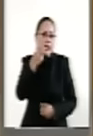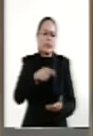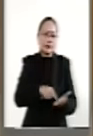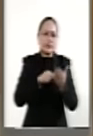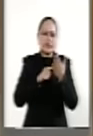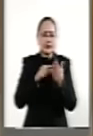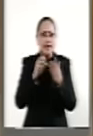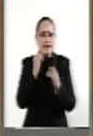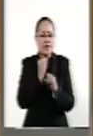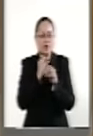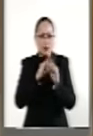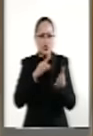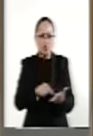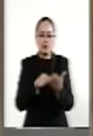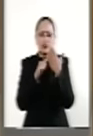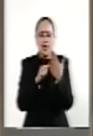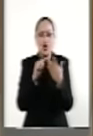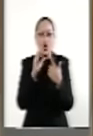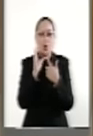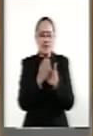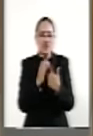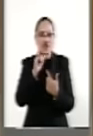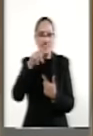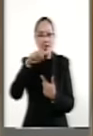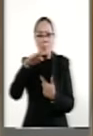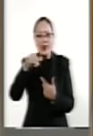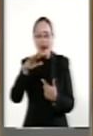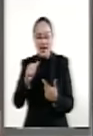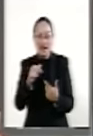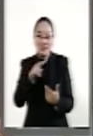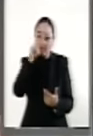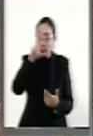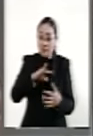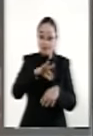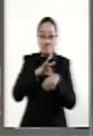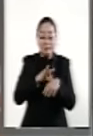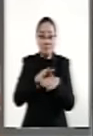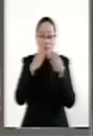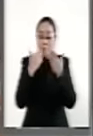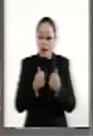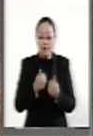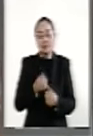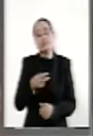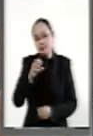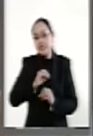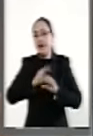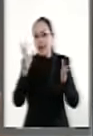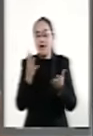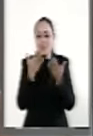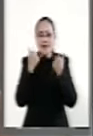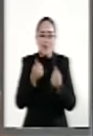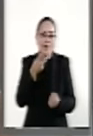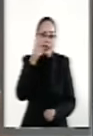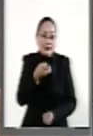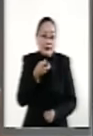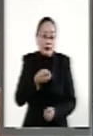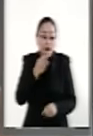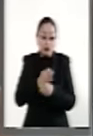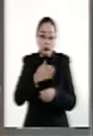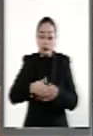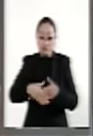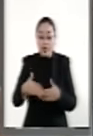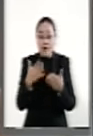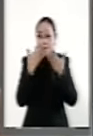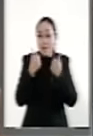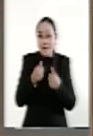Interamericana no corresponde a la realidad. Es verdad, lo que vivimos es aún más dramático. ¿Cómo se